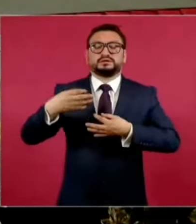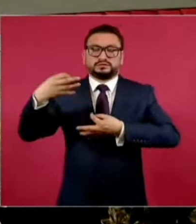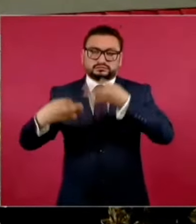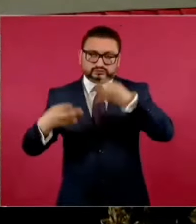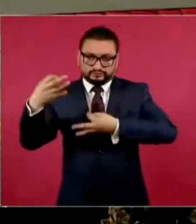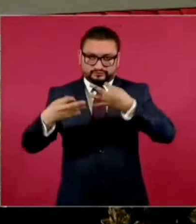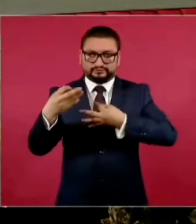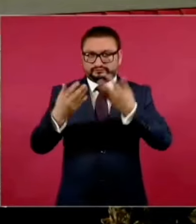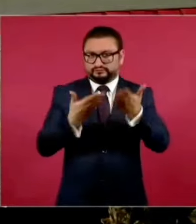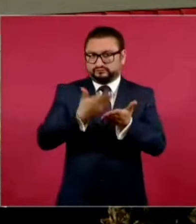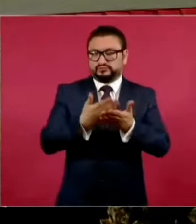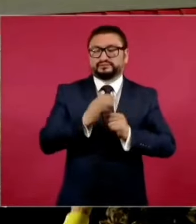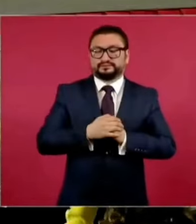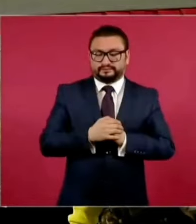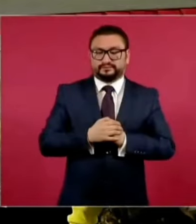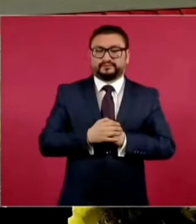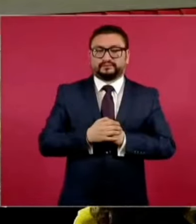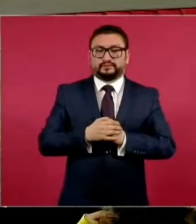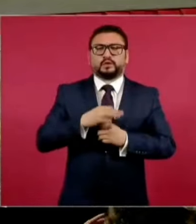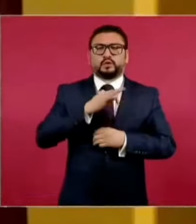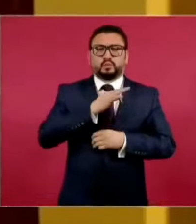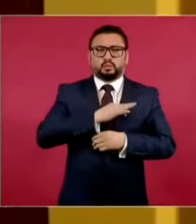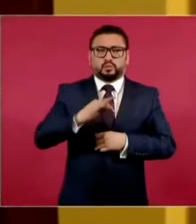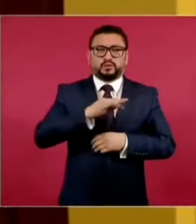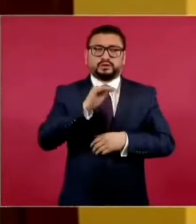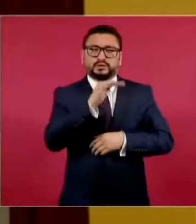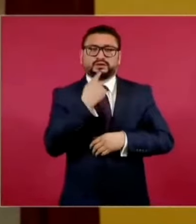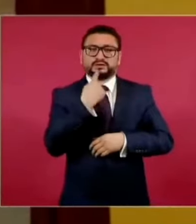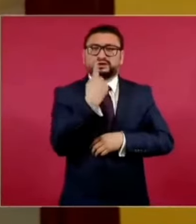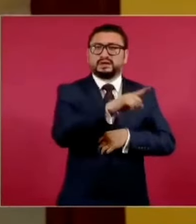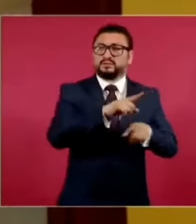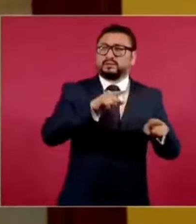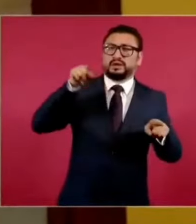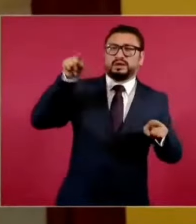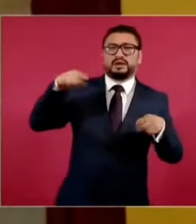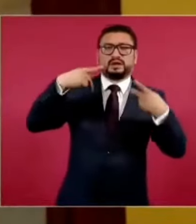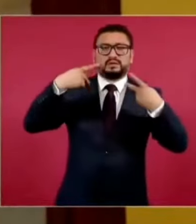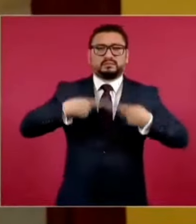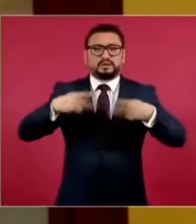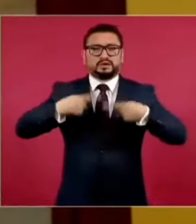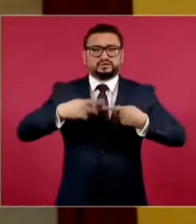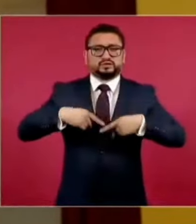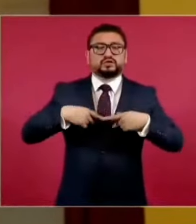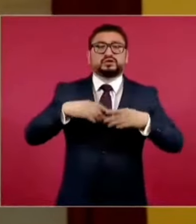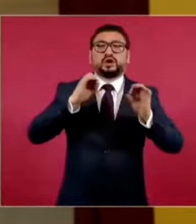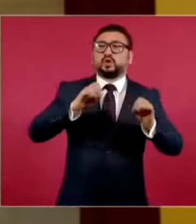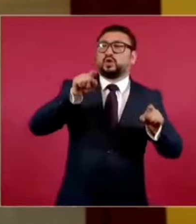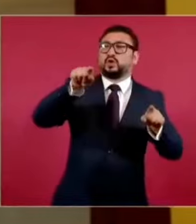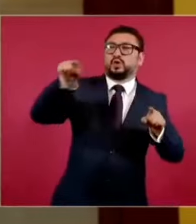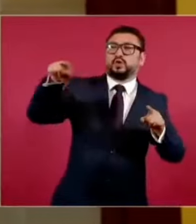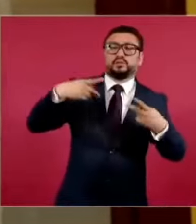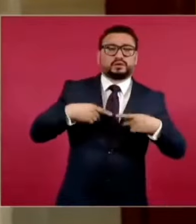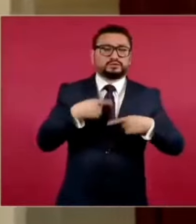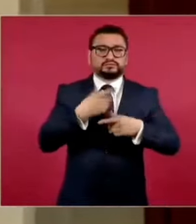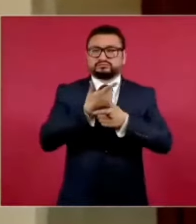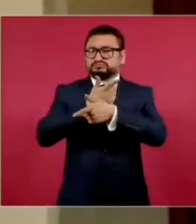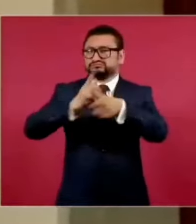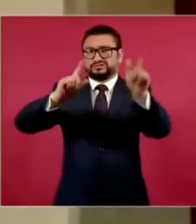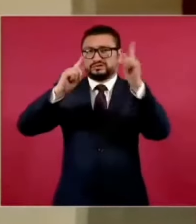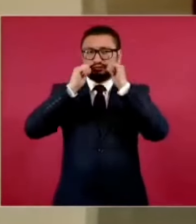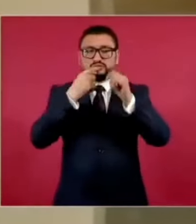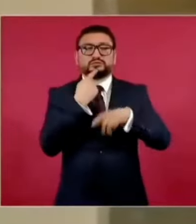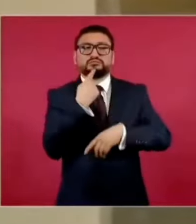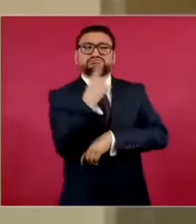Podrá recibir denuncias de cualquier persona, de cualquier ciudadano o de cualquier